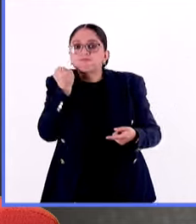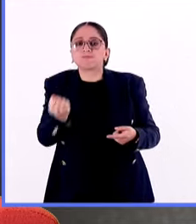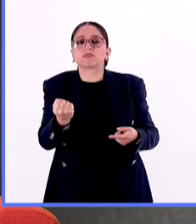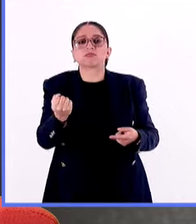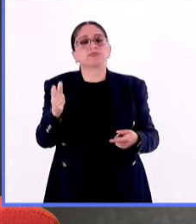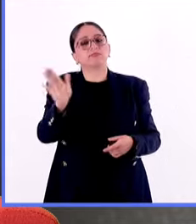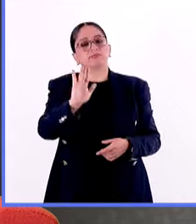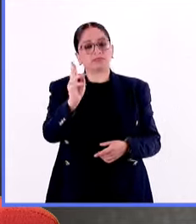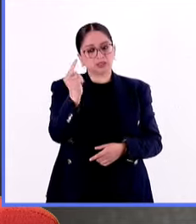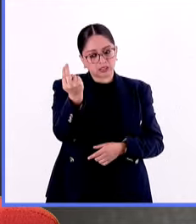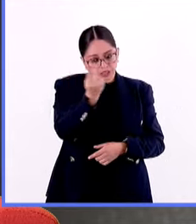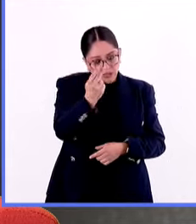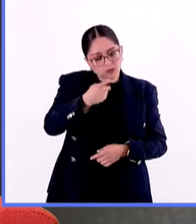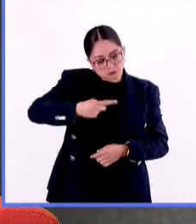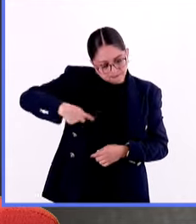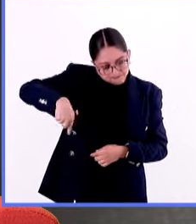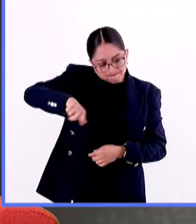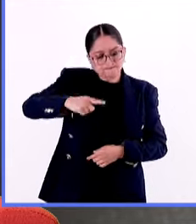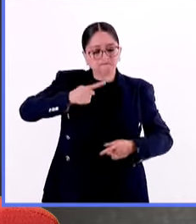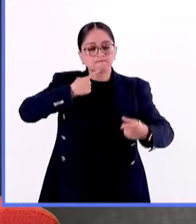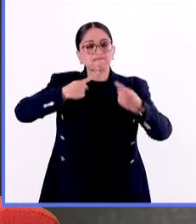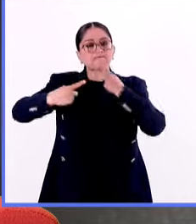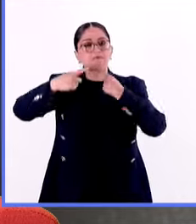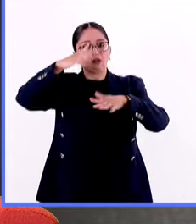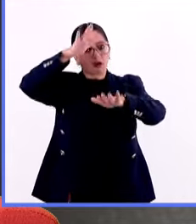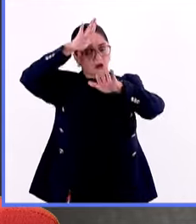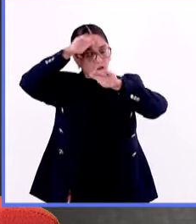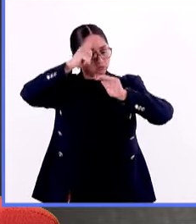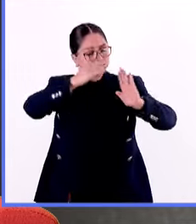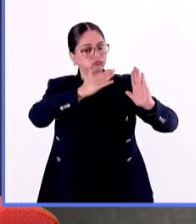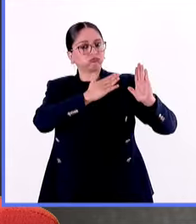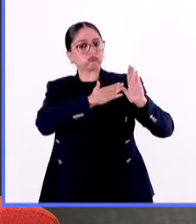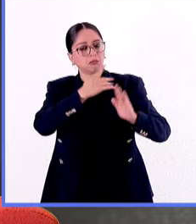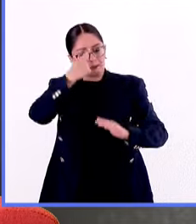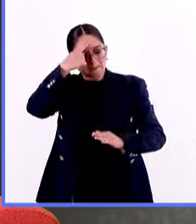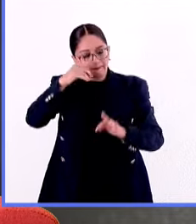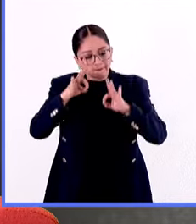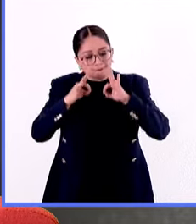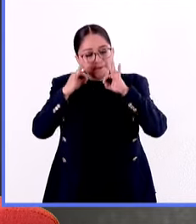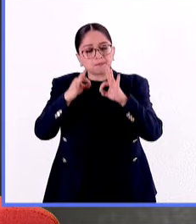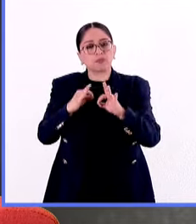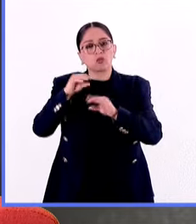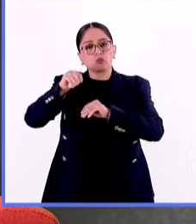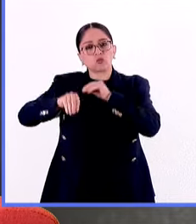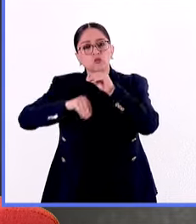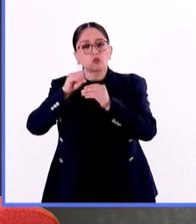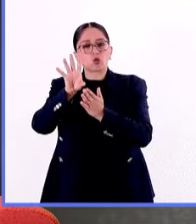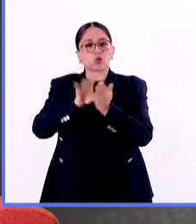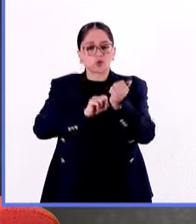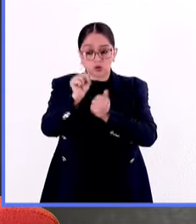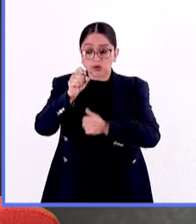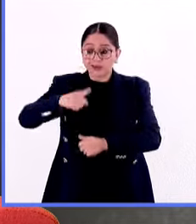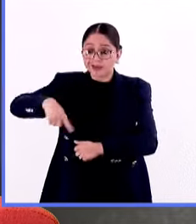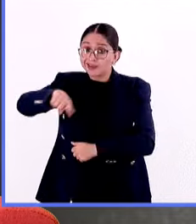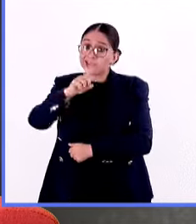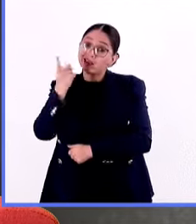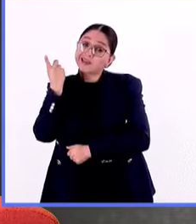compromiso previo a la promulgación de la constitución. Entonces los diputados acordaron